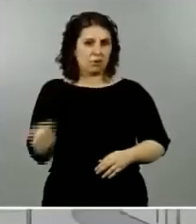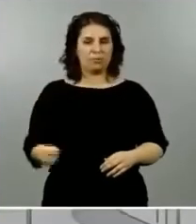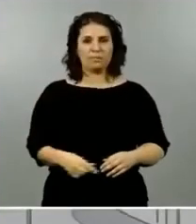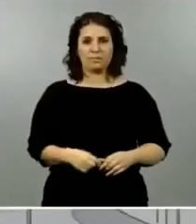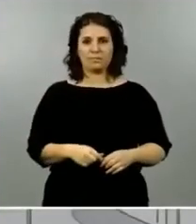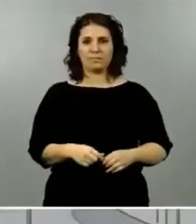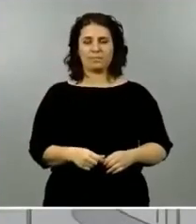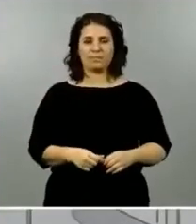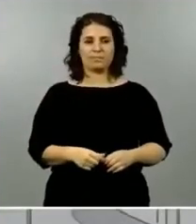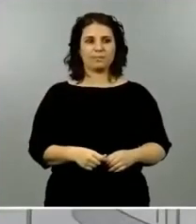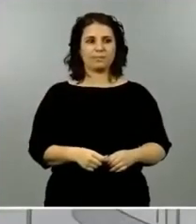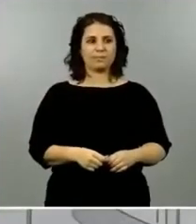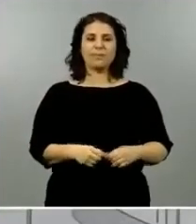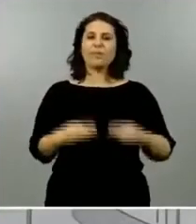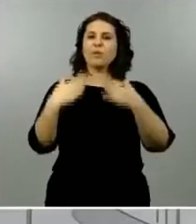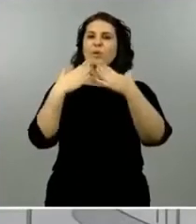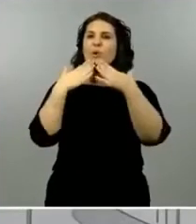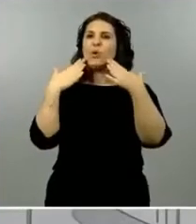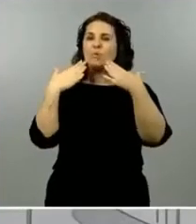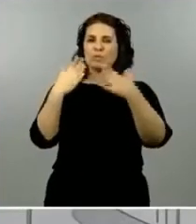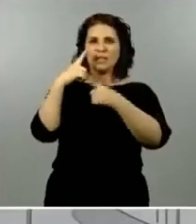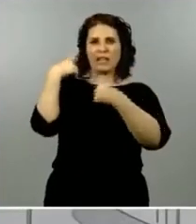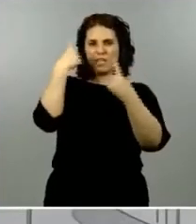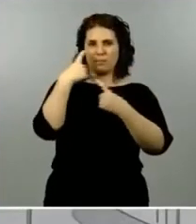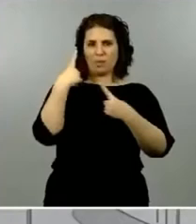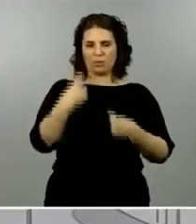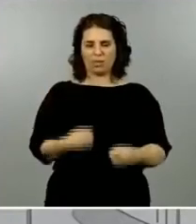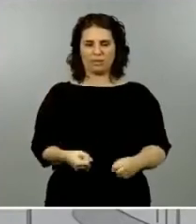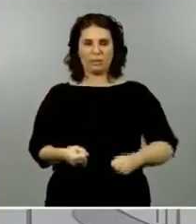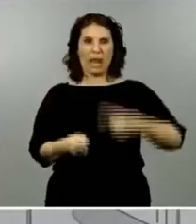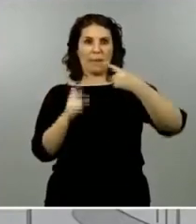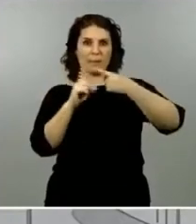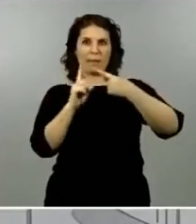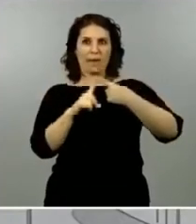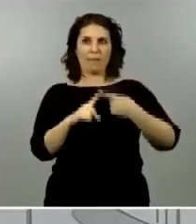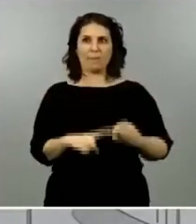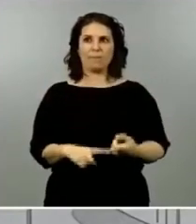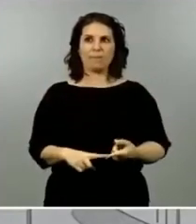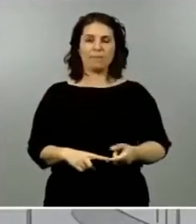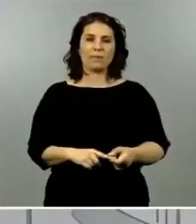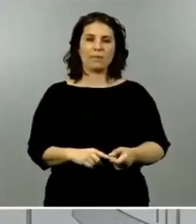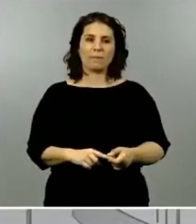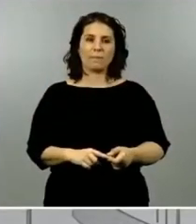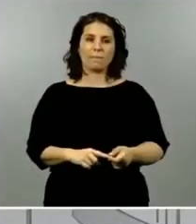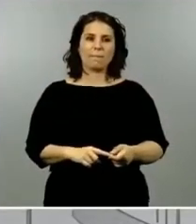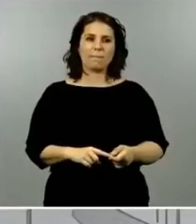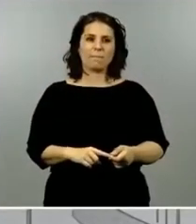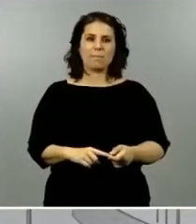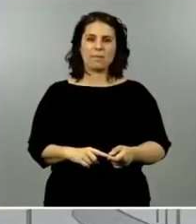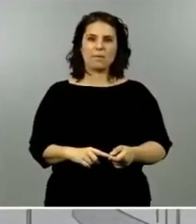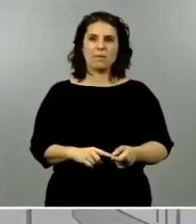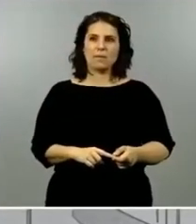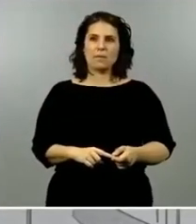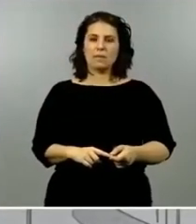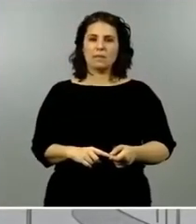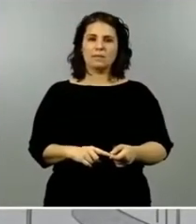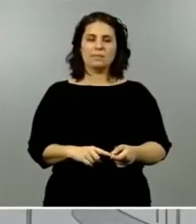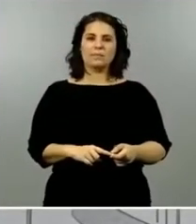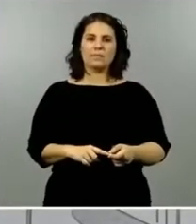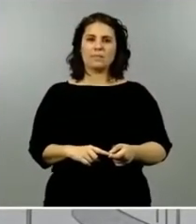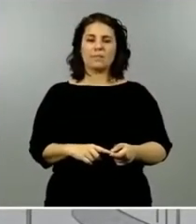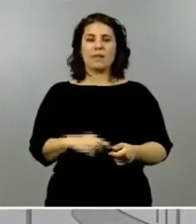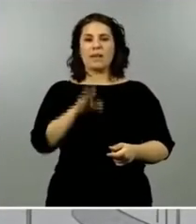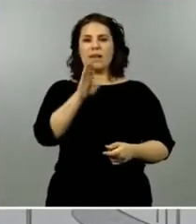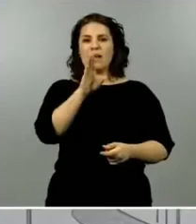Muchas gracias Roger por sus preguntas en relación con la primera creo que en la anterior respuesta que le he hecho a un colega suyo